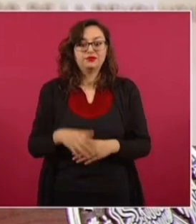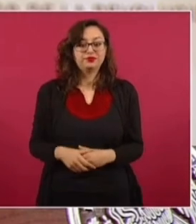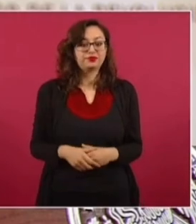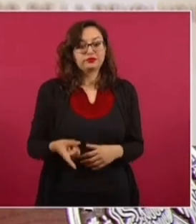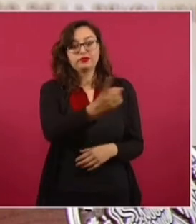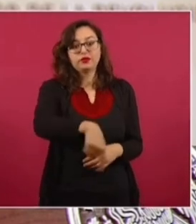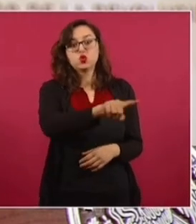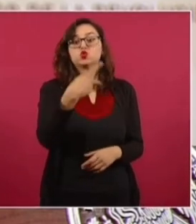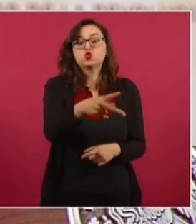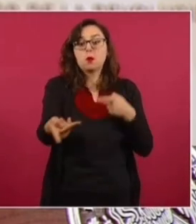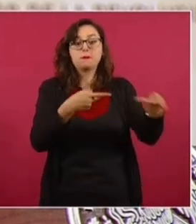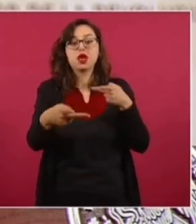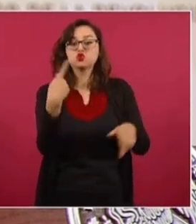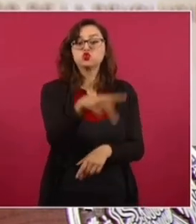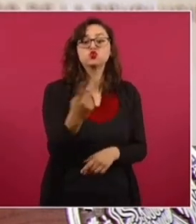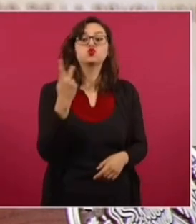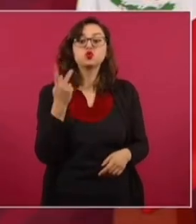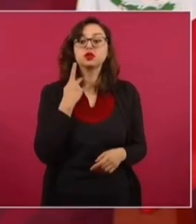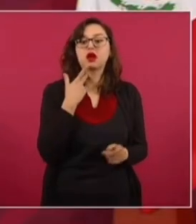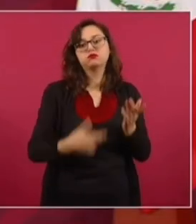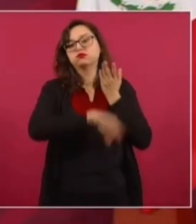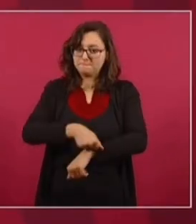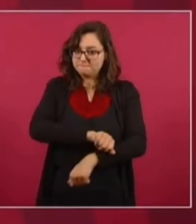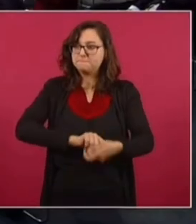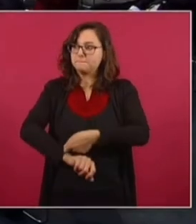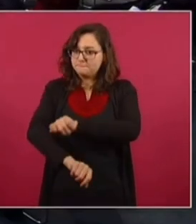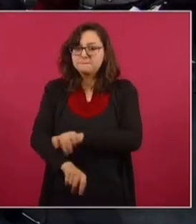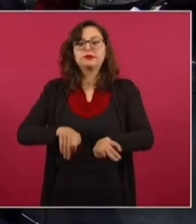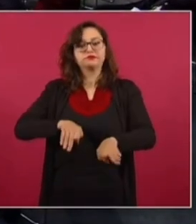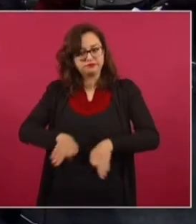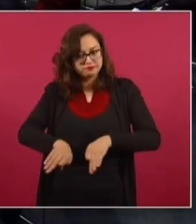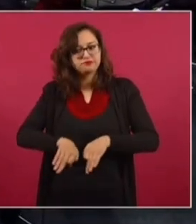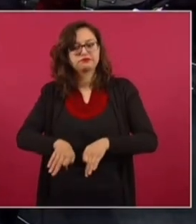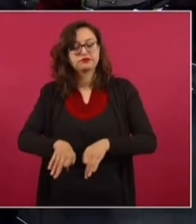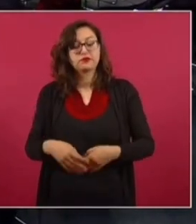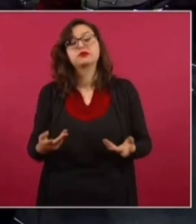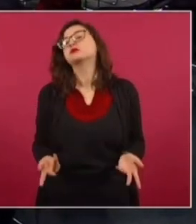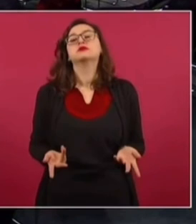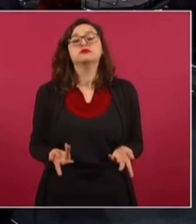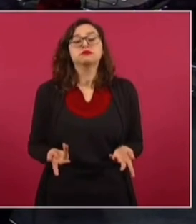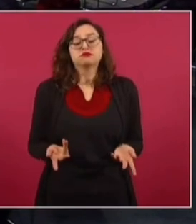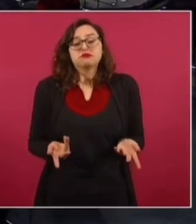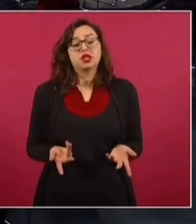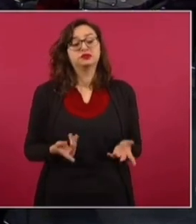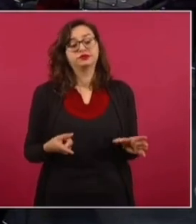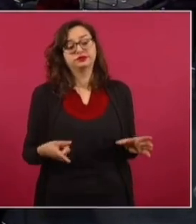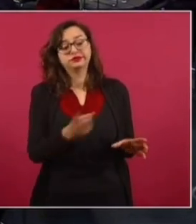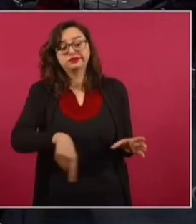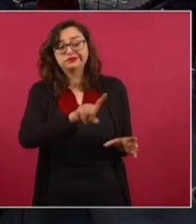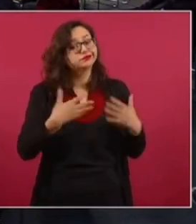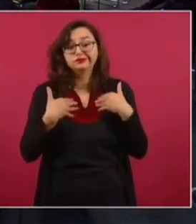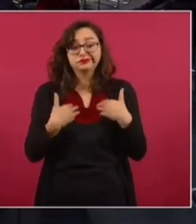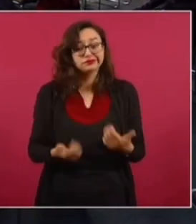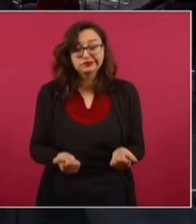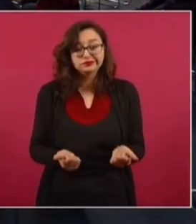por más dinero que manejen. Entonces, ojalá y entiendan, por ejemplo,